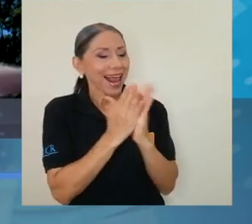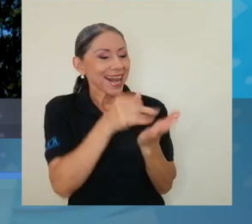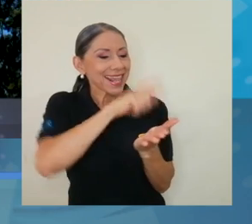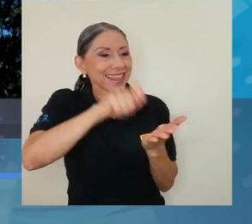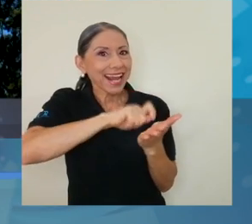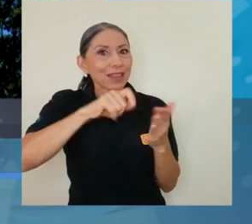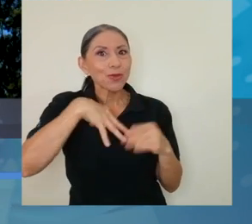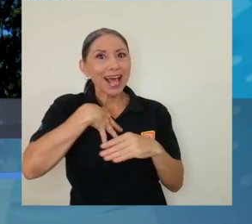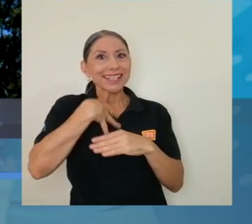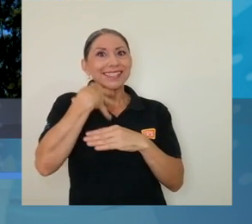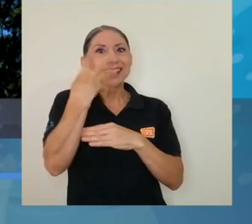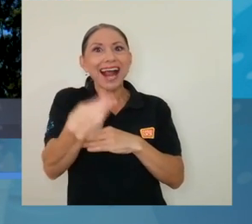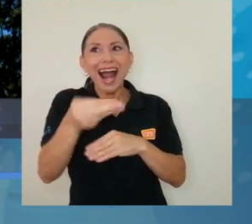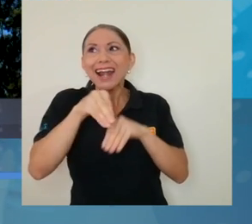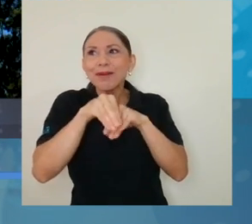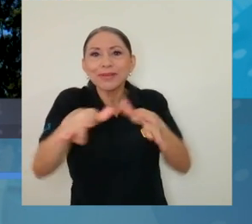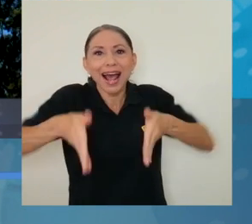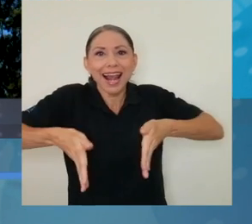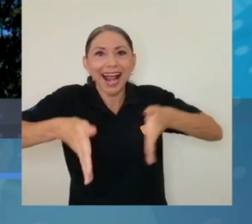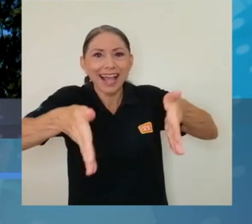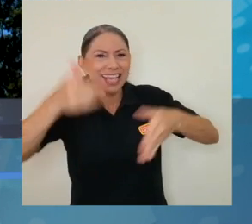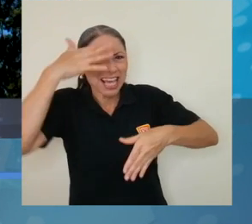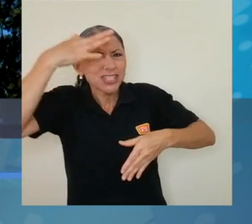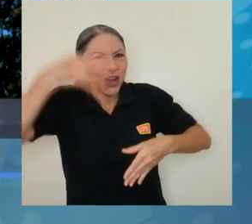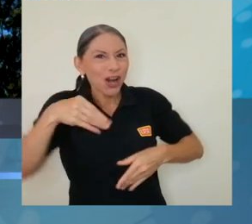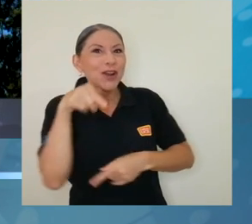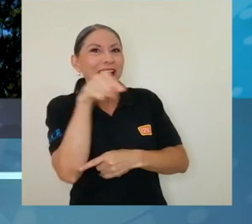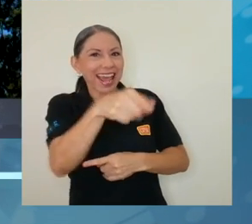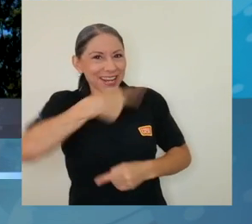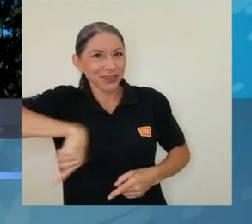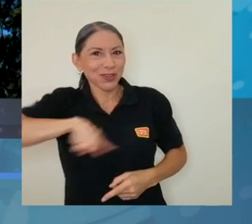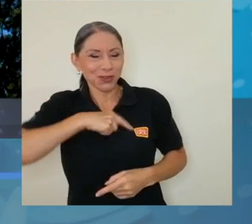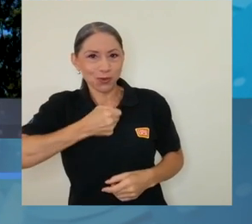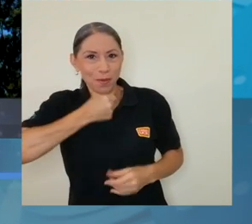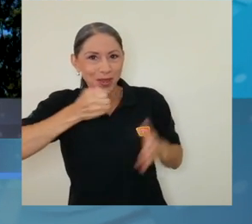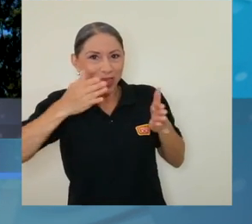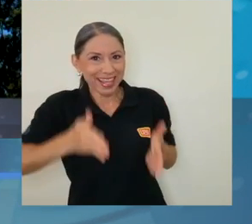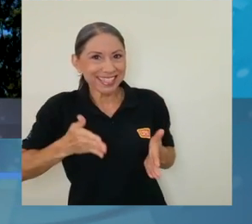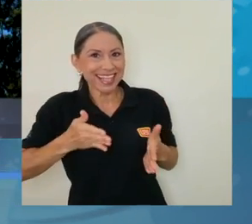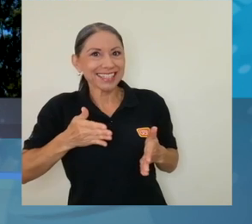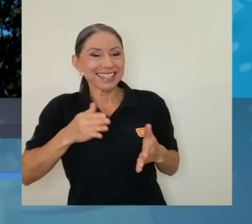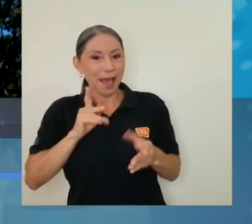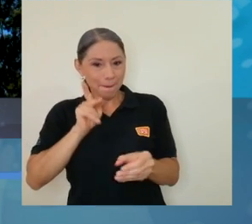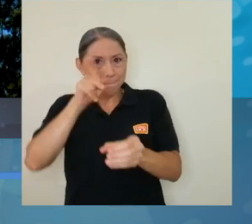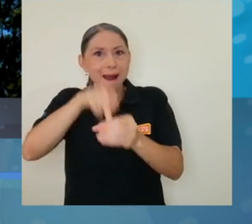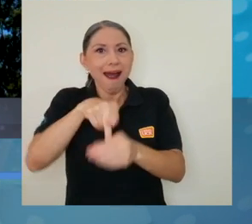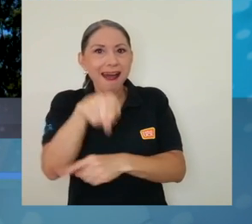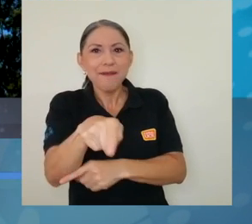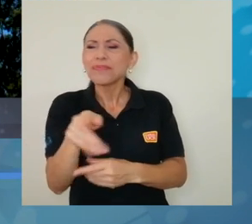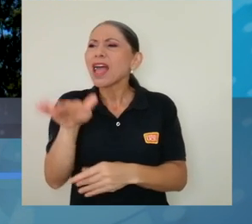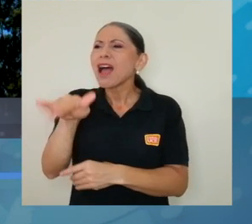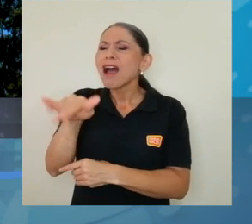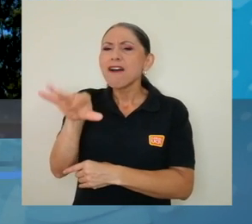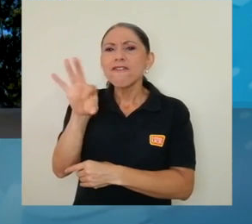literatura a la calle. yo creo que en generación de conocimiento, ahí es donde entramos nosotros los periodistas, Fernando. Bueno,